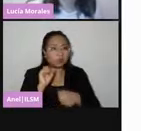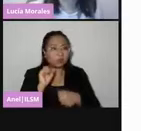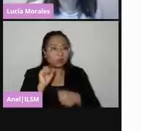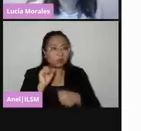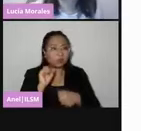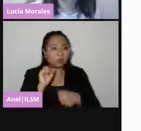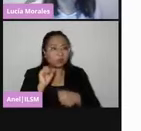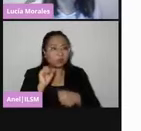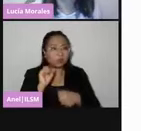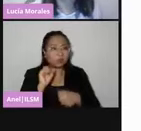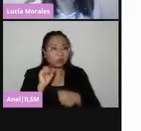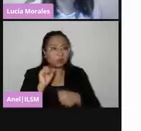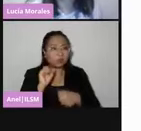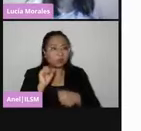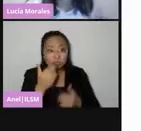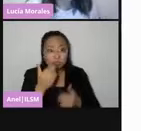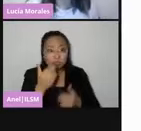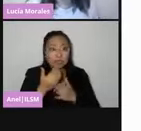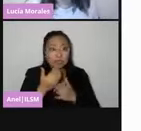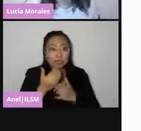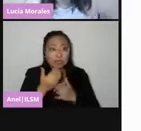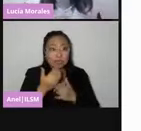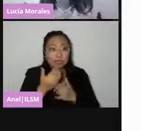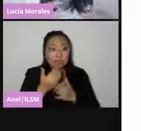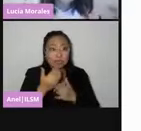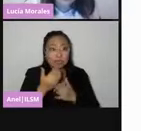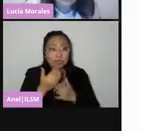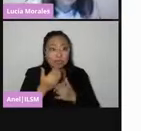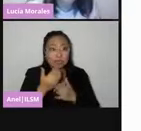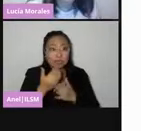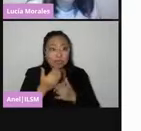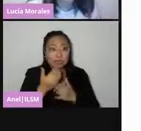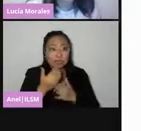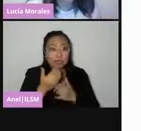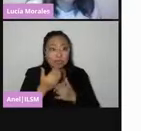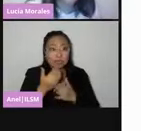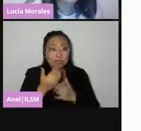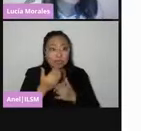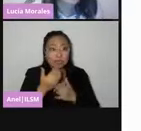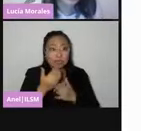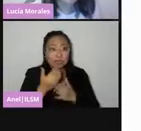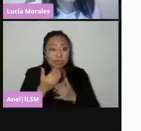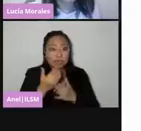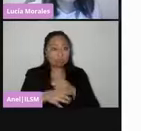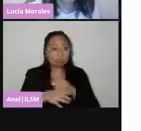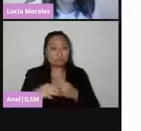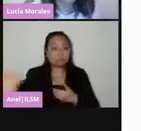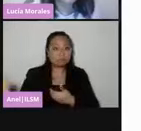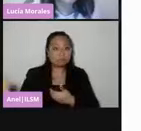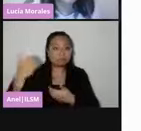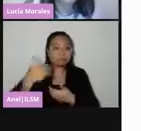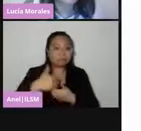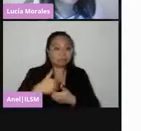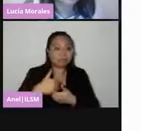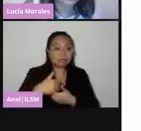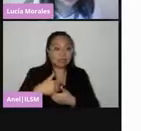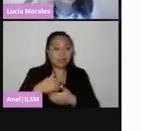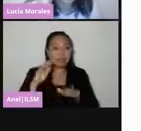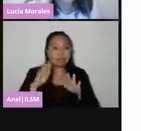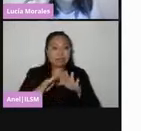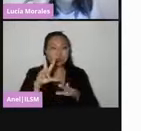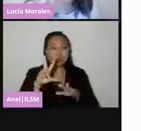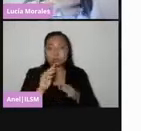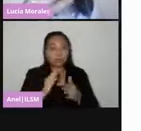8 porque las personas funcionarias de casilla, desafortunadamente, por diversas causas, no acuden el día de la jornada